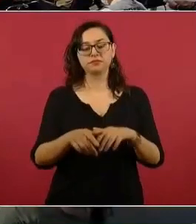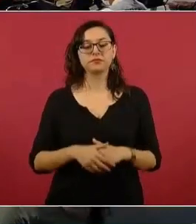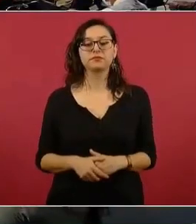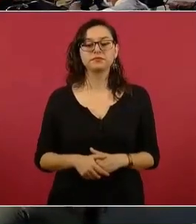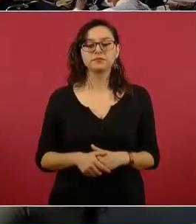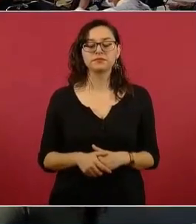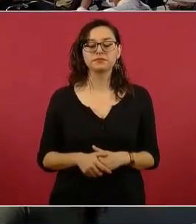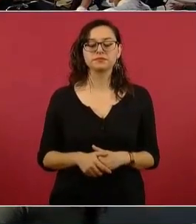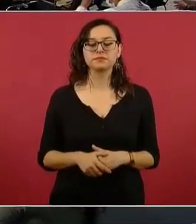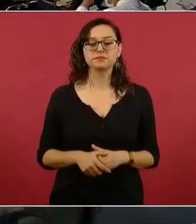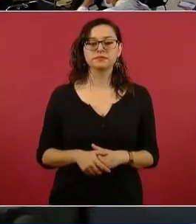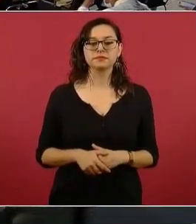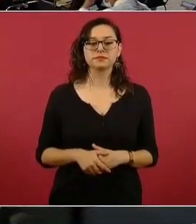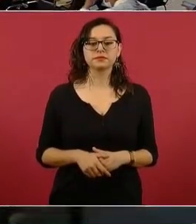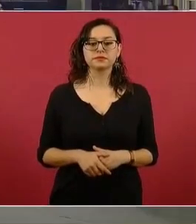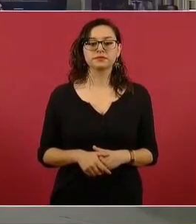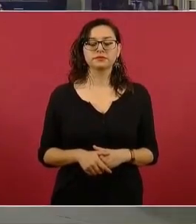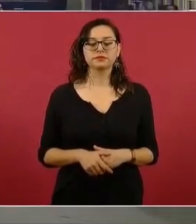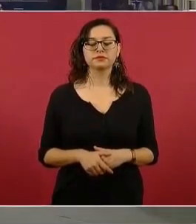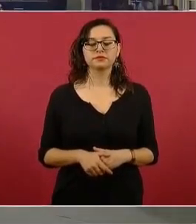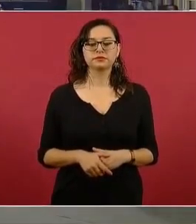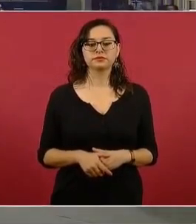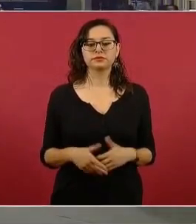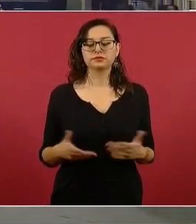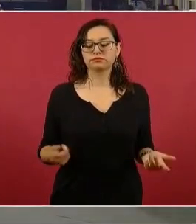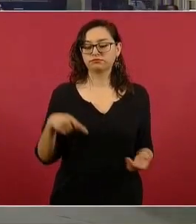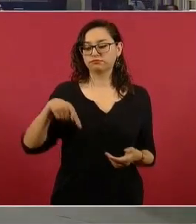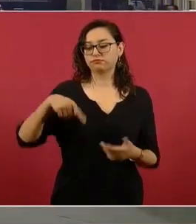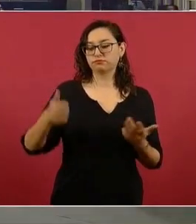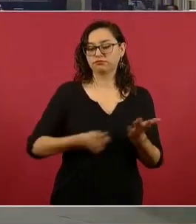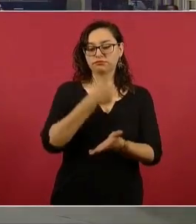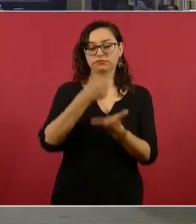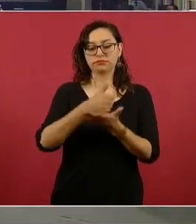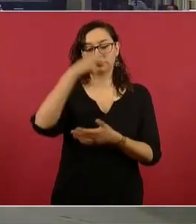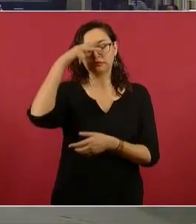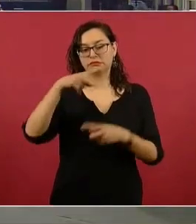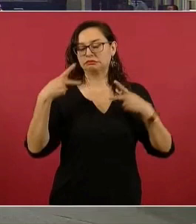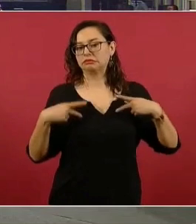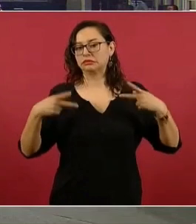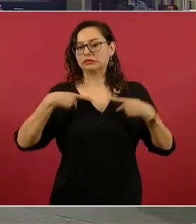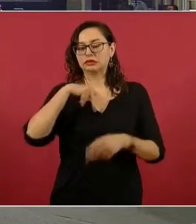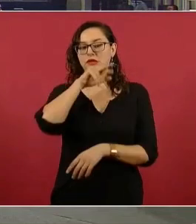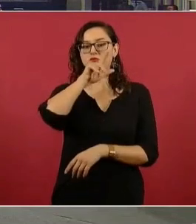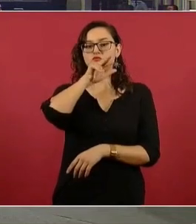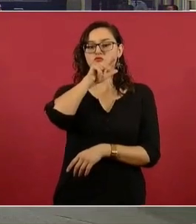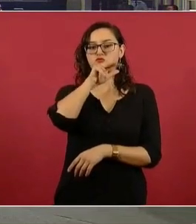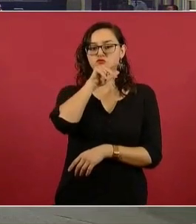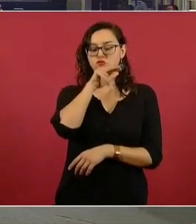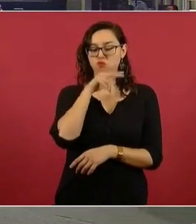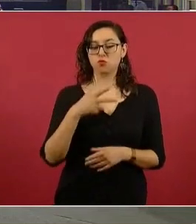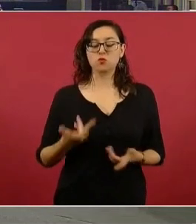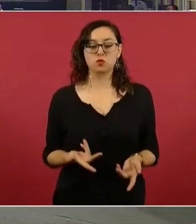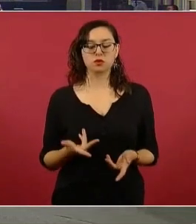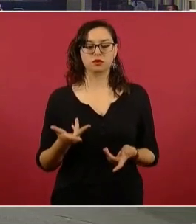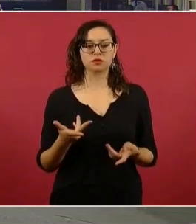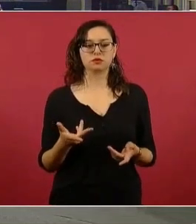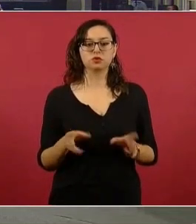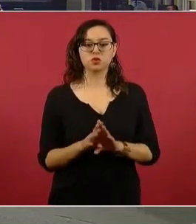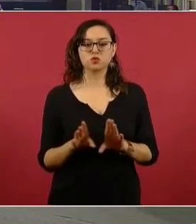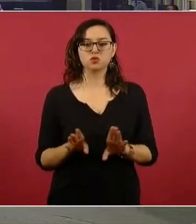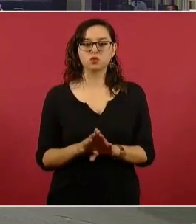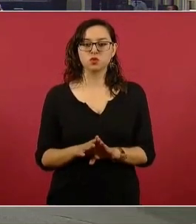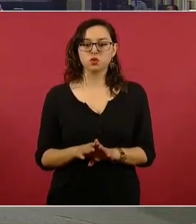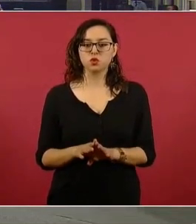por parte de la población aquí en la ciudad con respecto a cómo se va a manejar, cómo se va a realizar